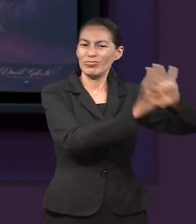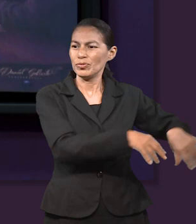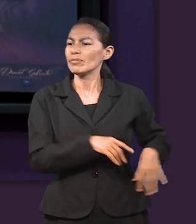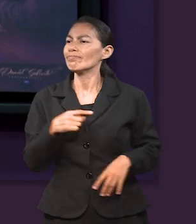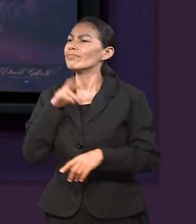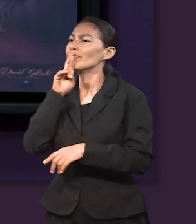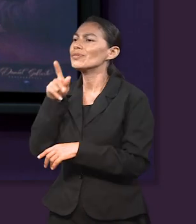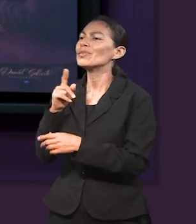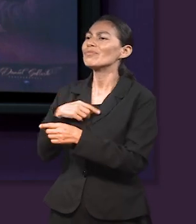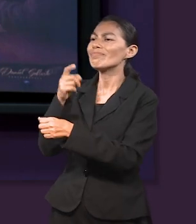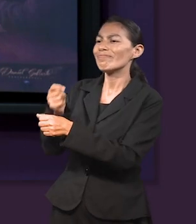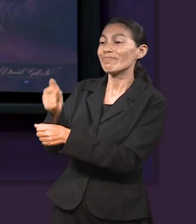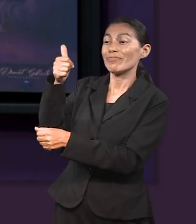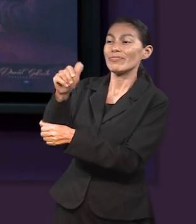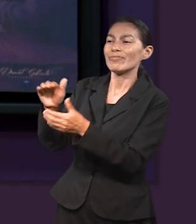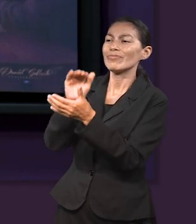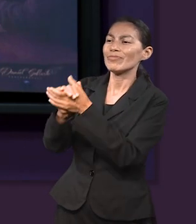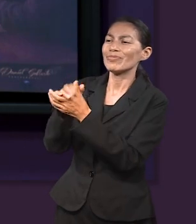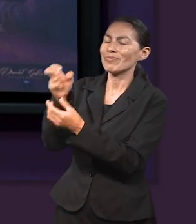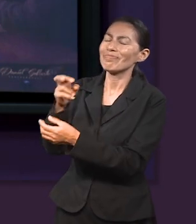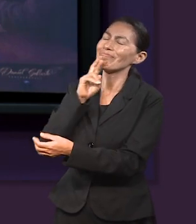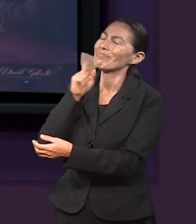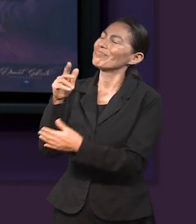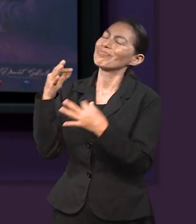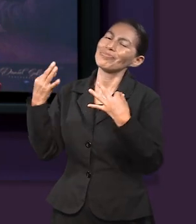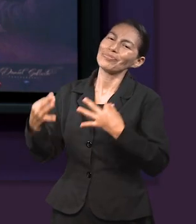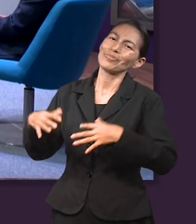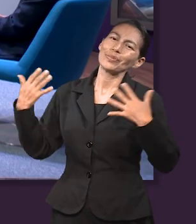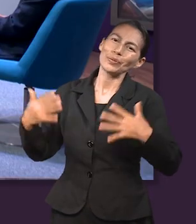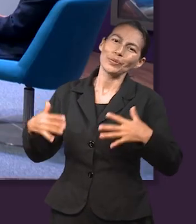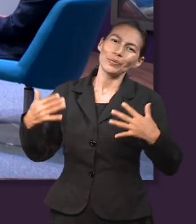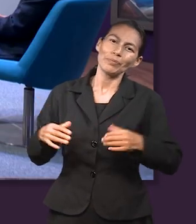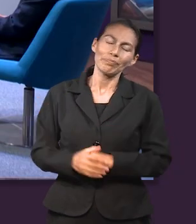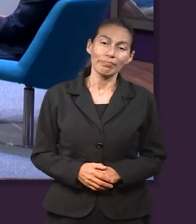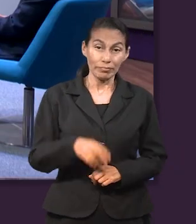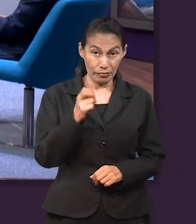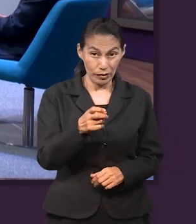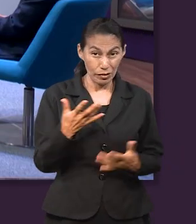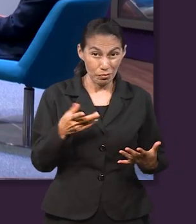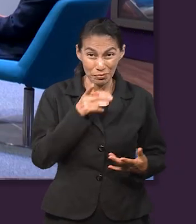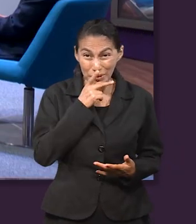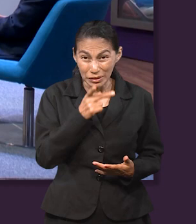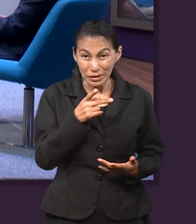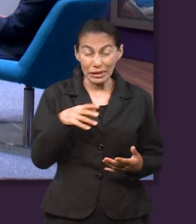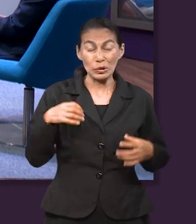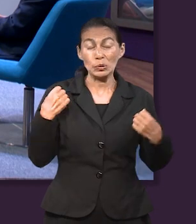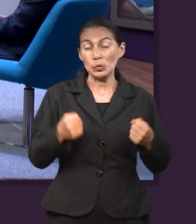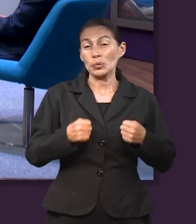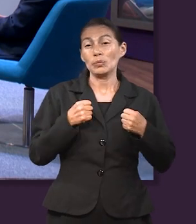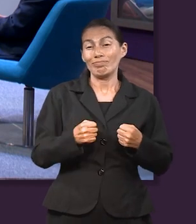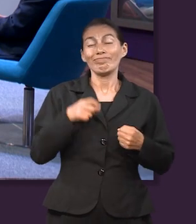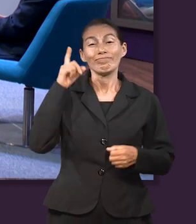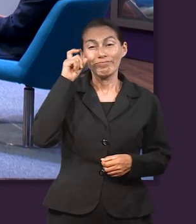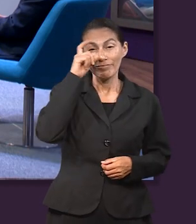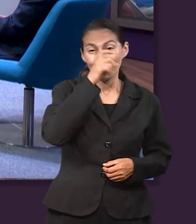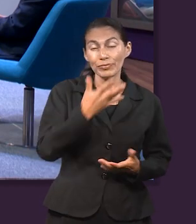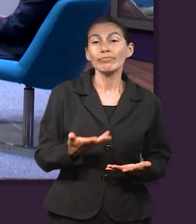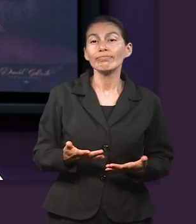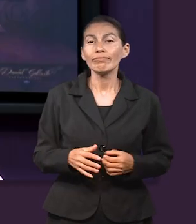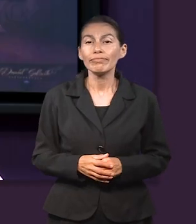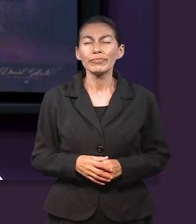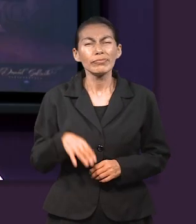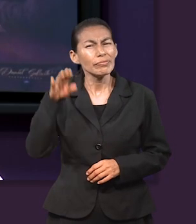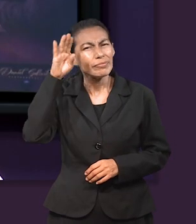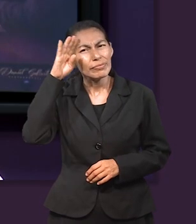Iré y me volveré a mi primer marido porque mejor me iba entonces que ahora. Pues también son palabras un poquito